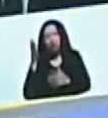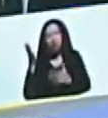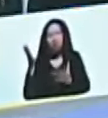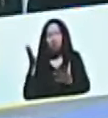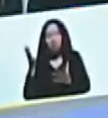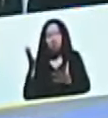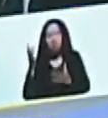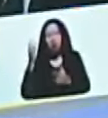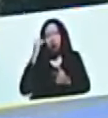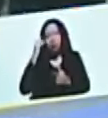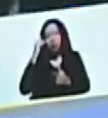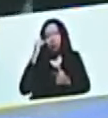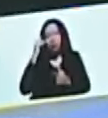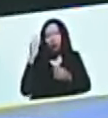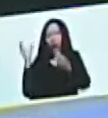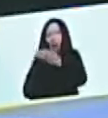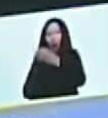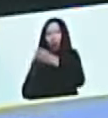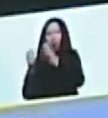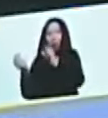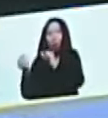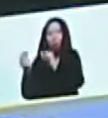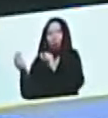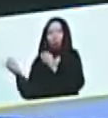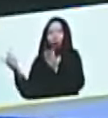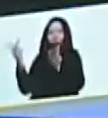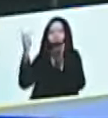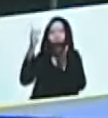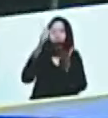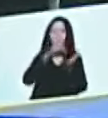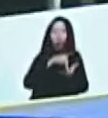el día que recibí la comisión de diálogo, que llegó de Barbados,